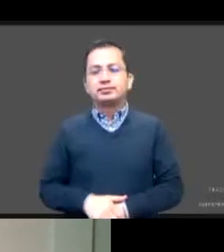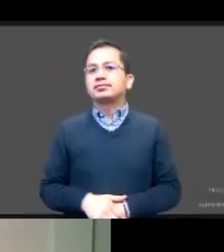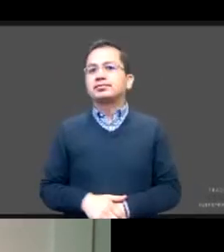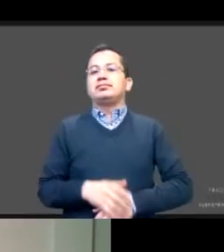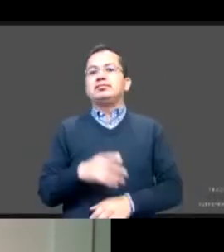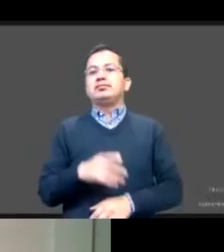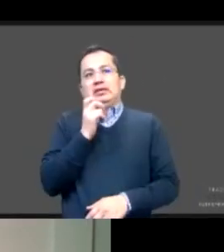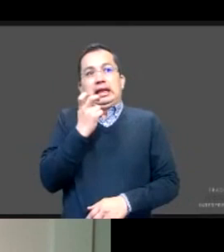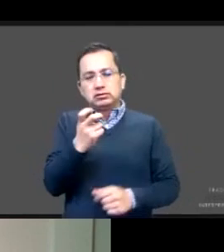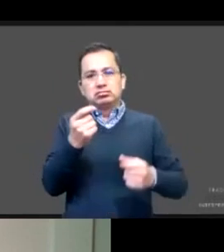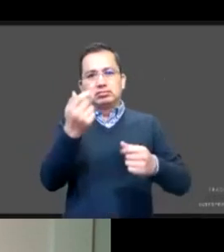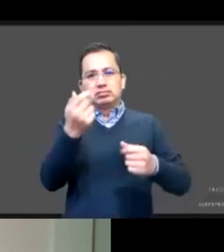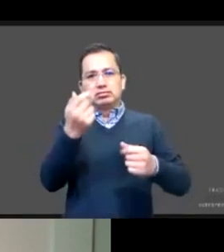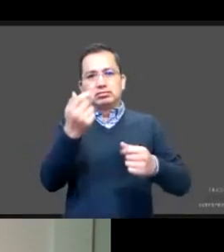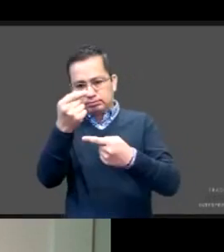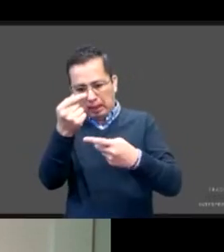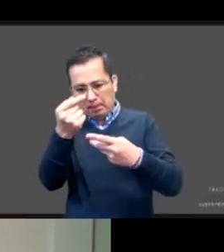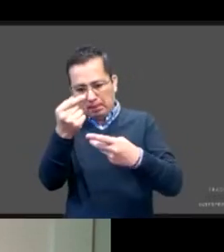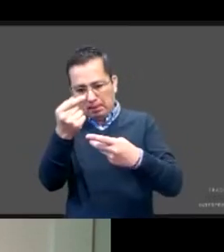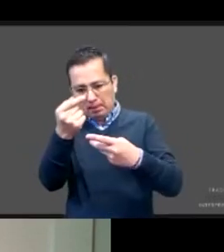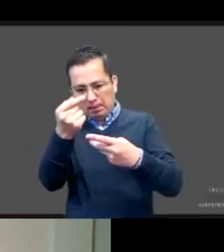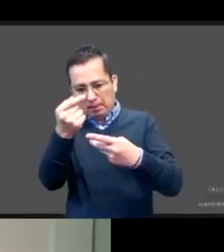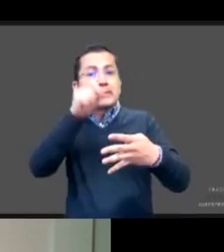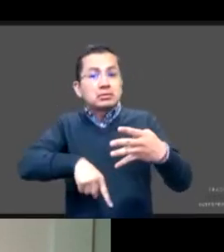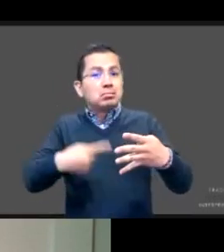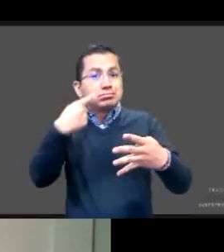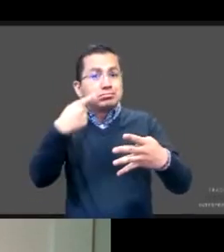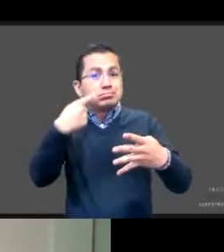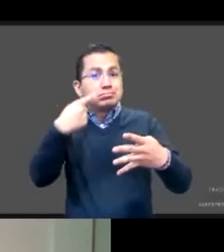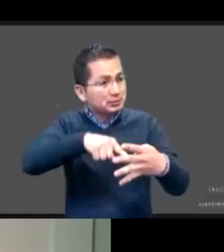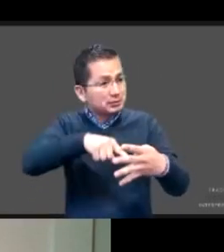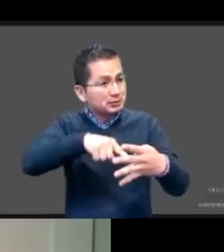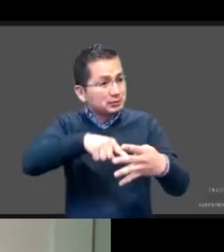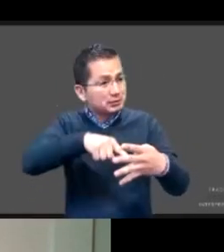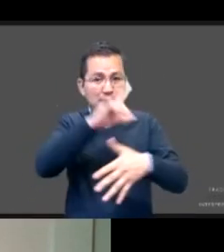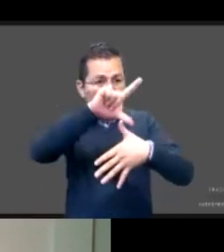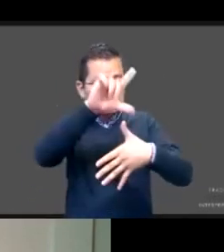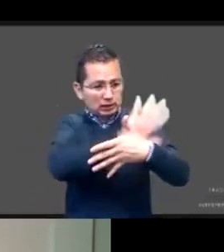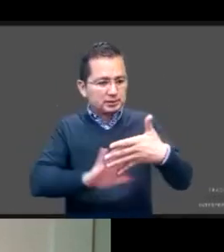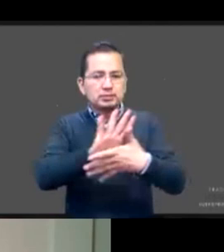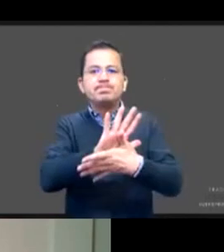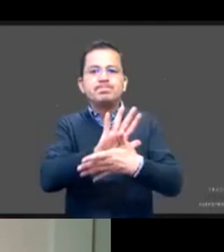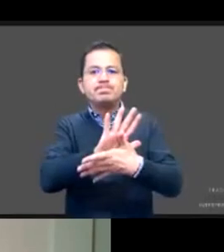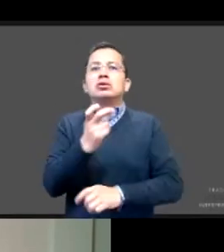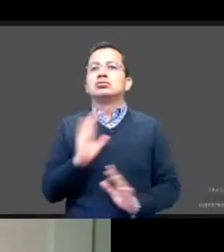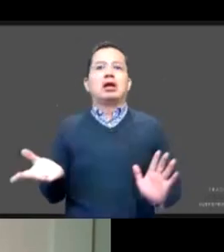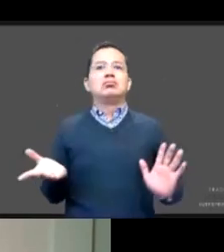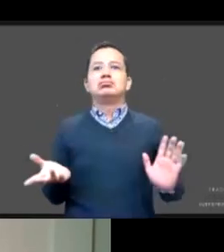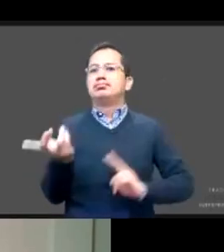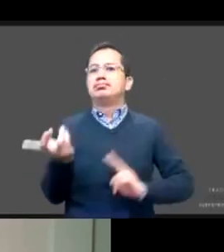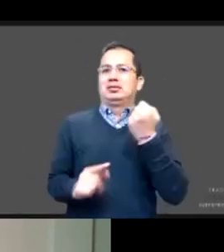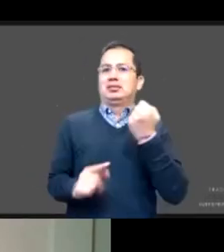Esta concomitancia genera una serie de adversidades. Una pregunta que nos hacemos sustantivamente y creo que en el chat ya